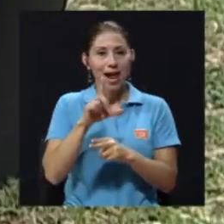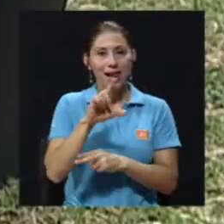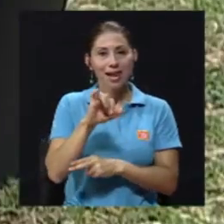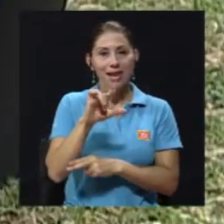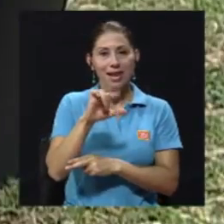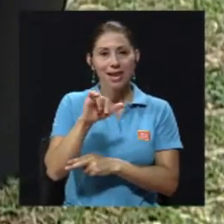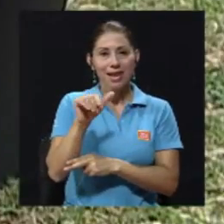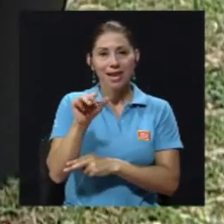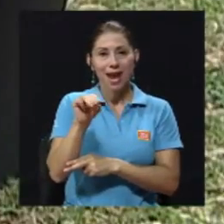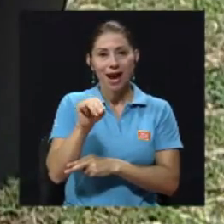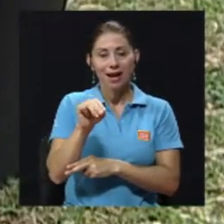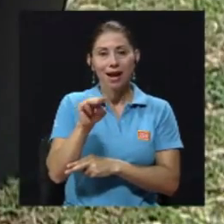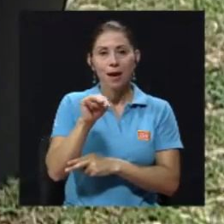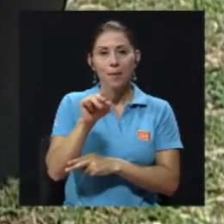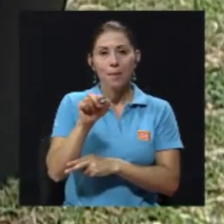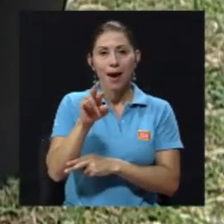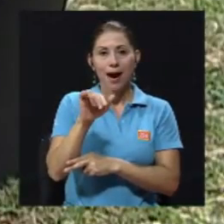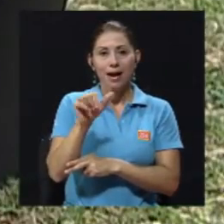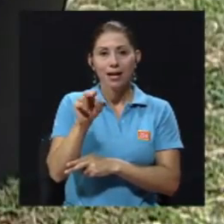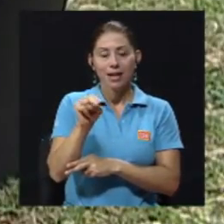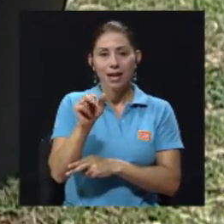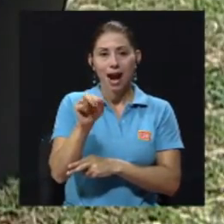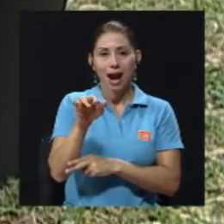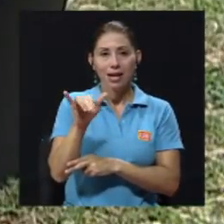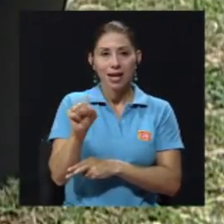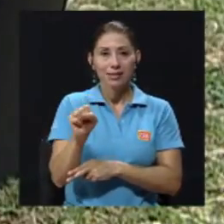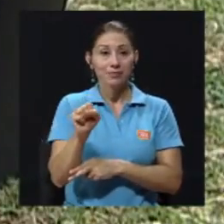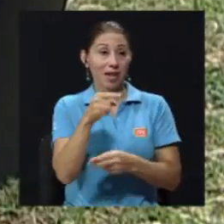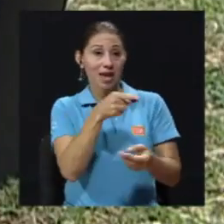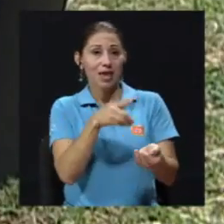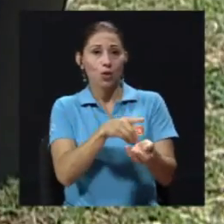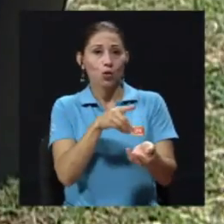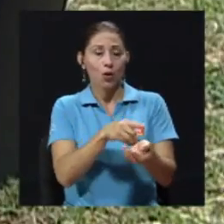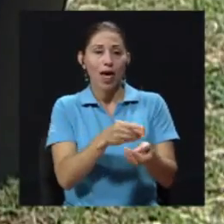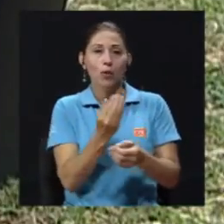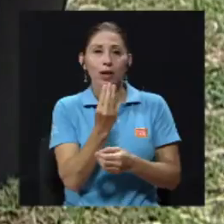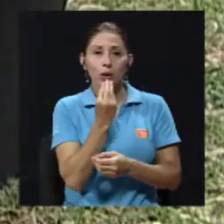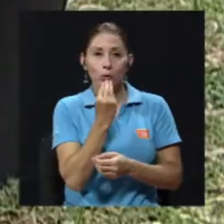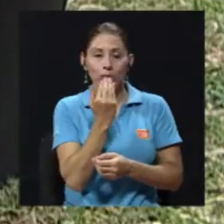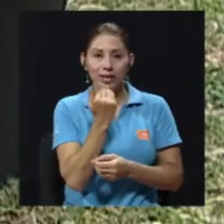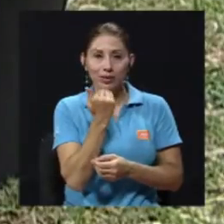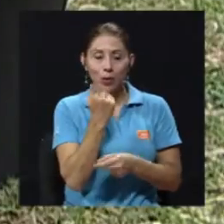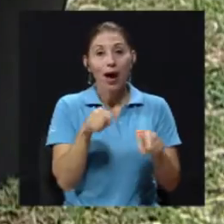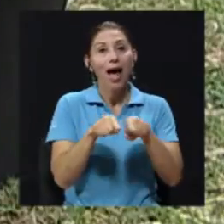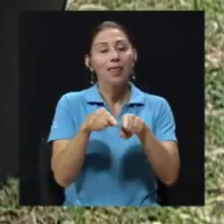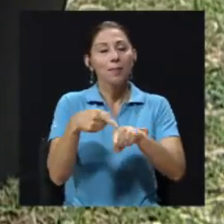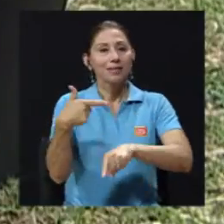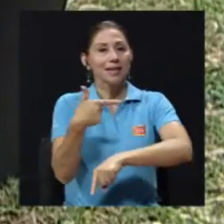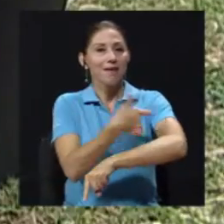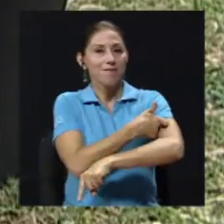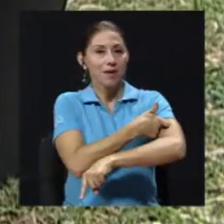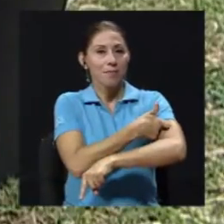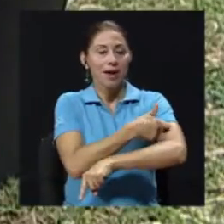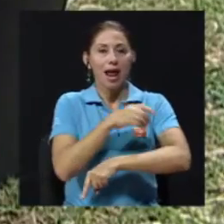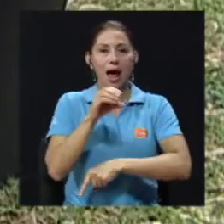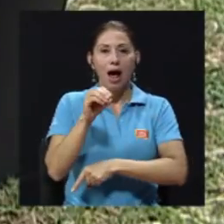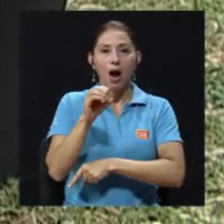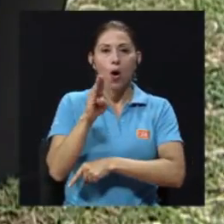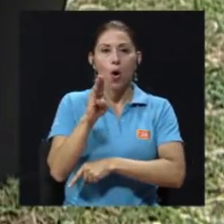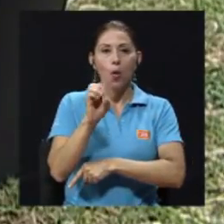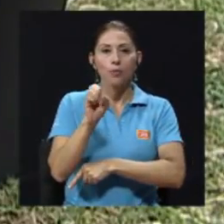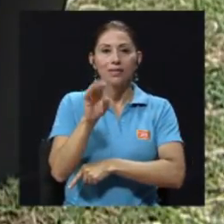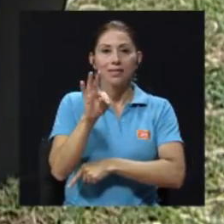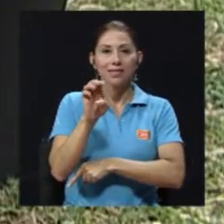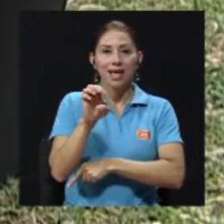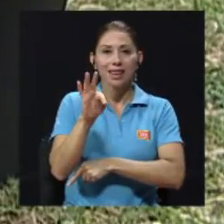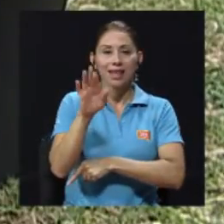Marinarias. Ella tiene un doctorado en nutrición, además es enfermera obstetra y trabaja como